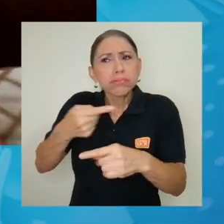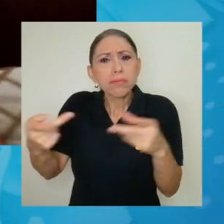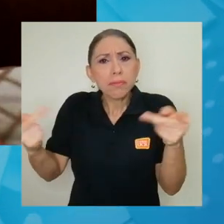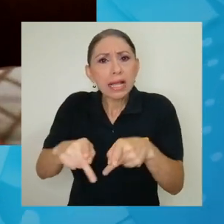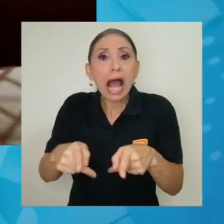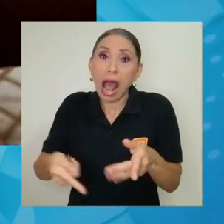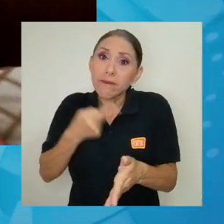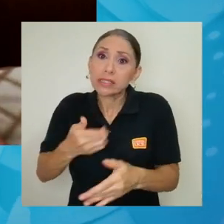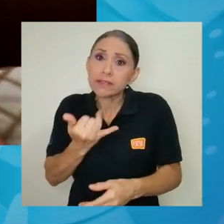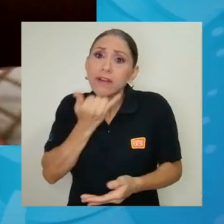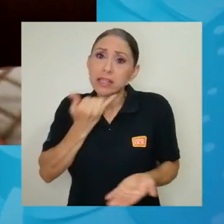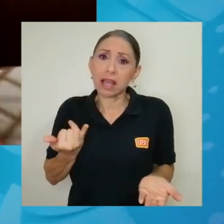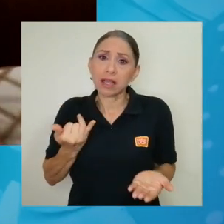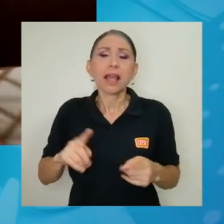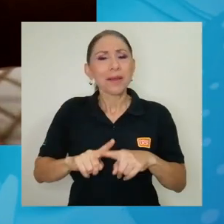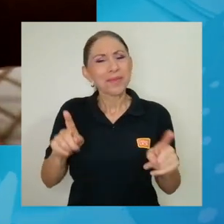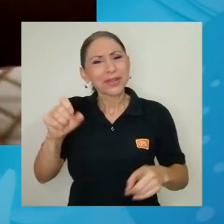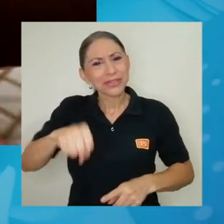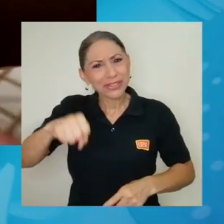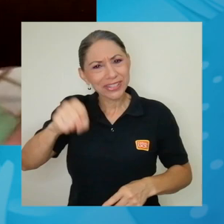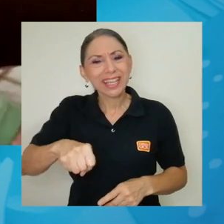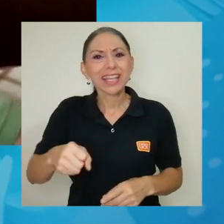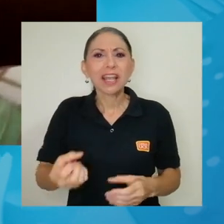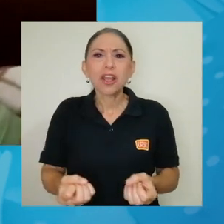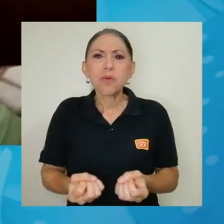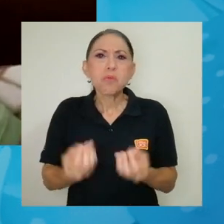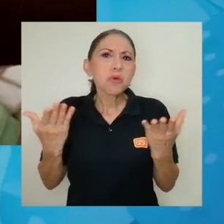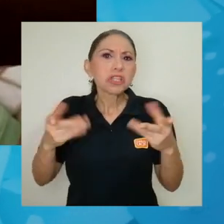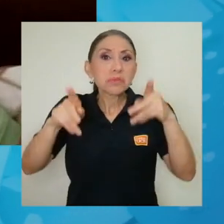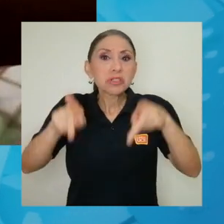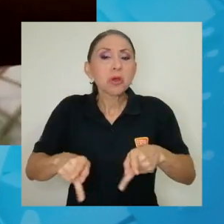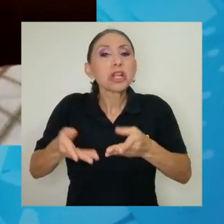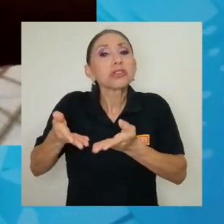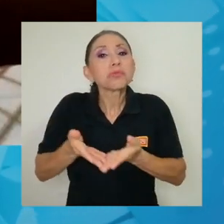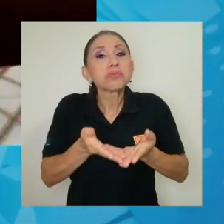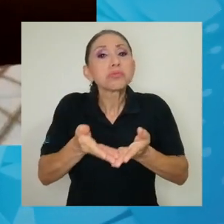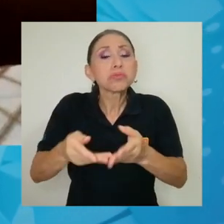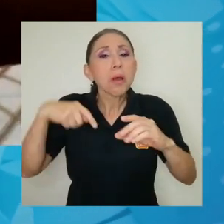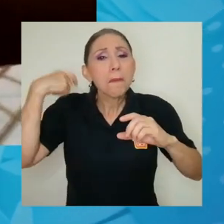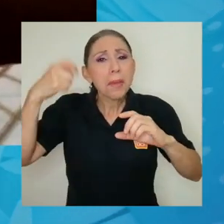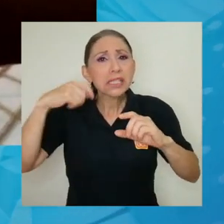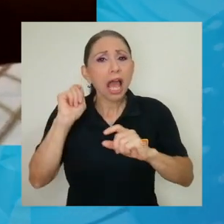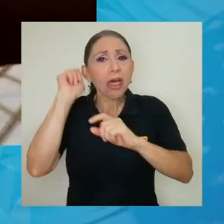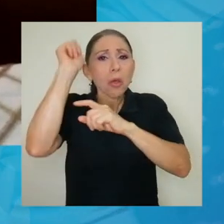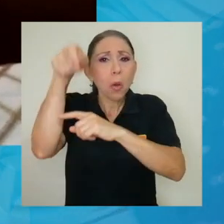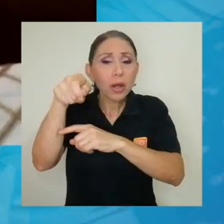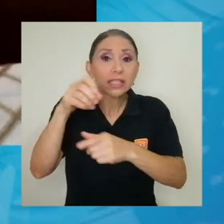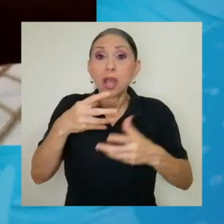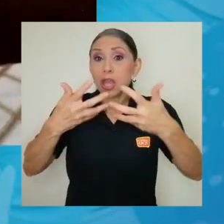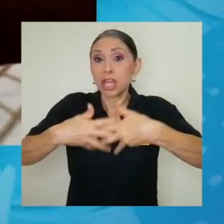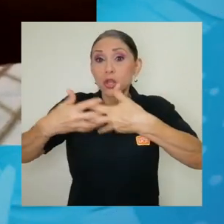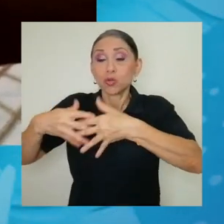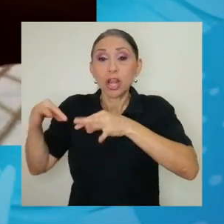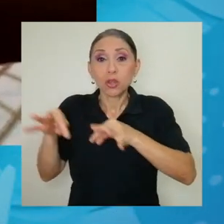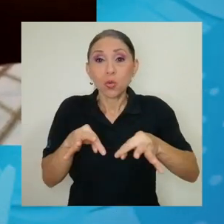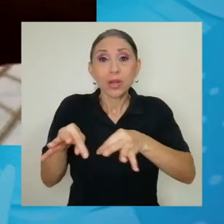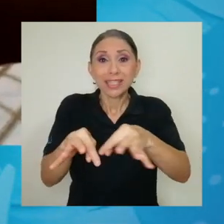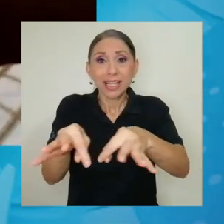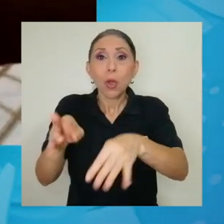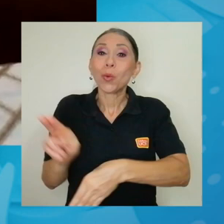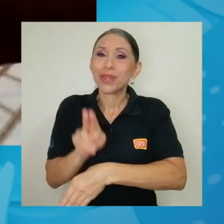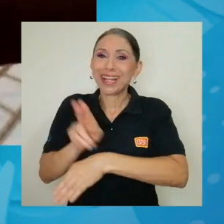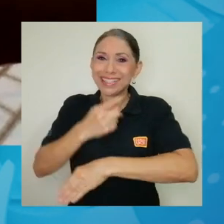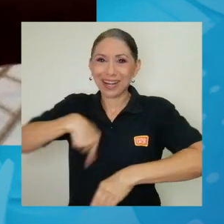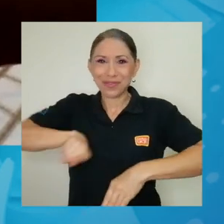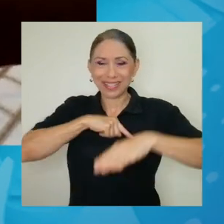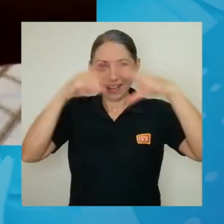Pero sí, definitivamente muchos de los pescadores, la industria turística, se basa en